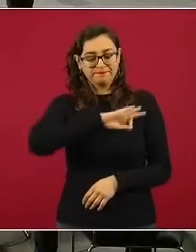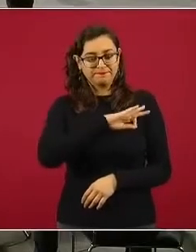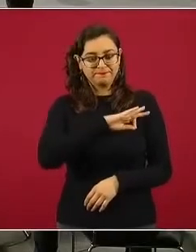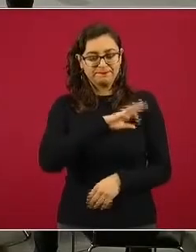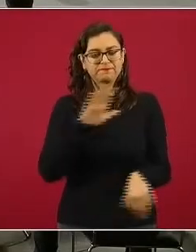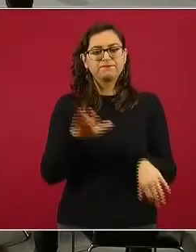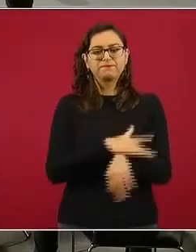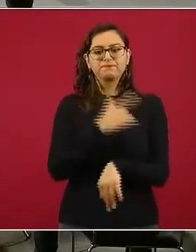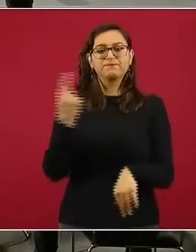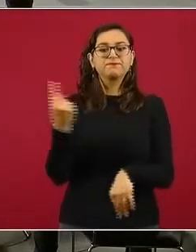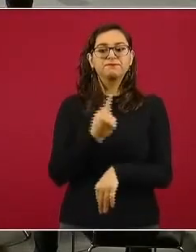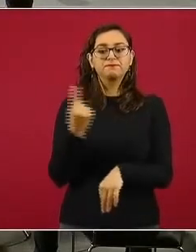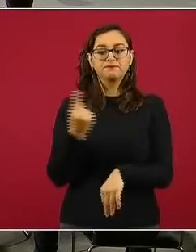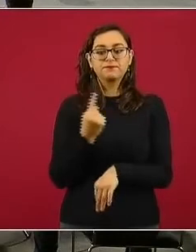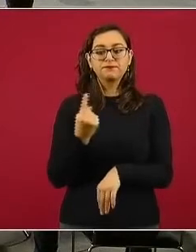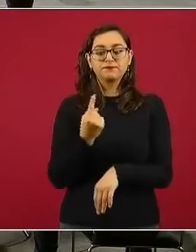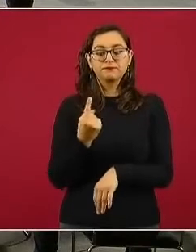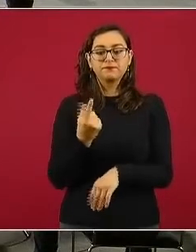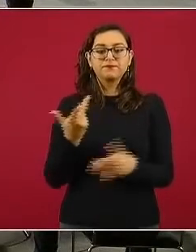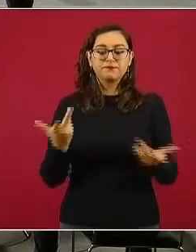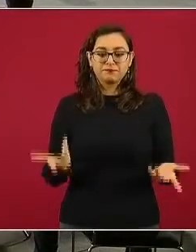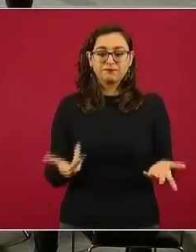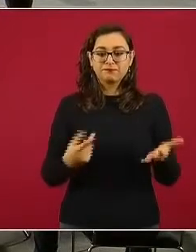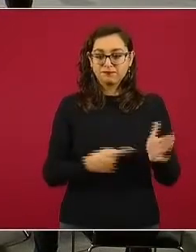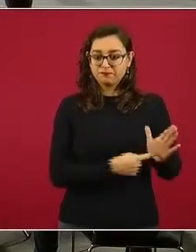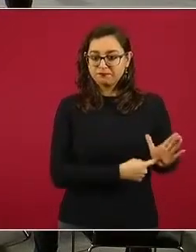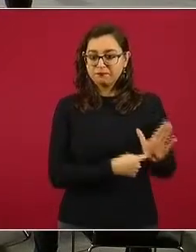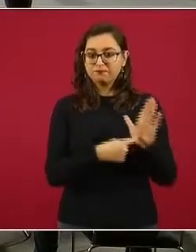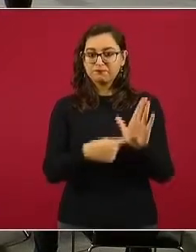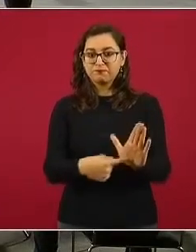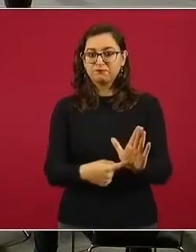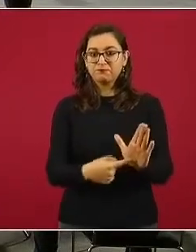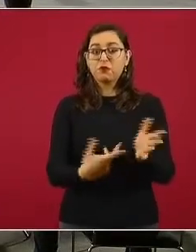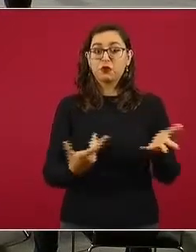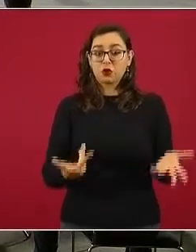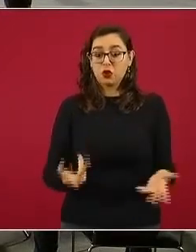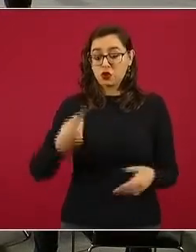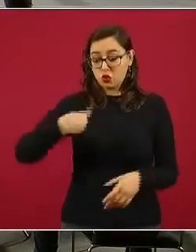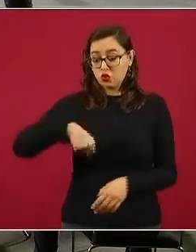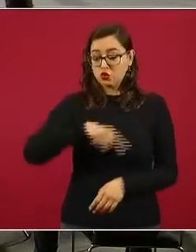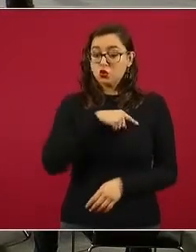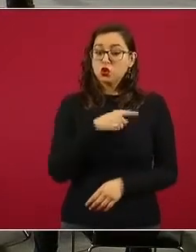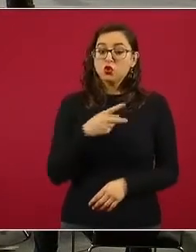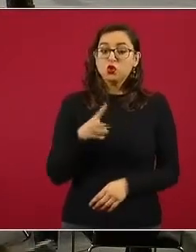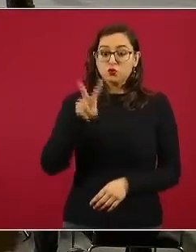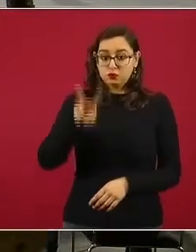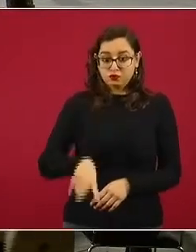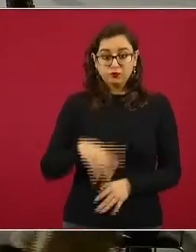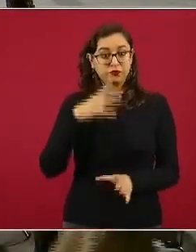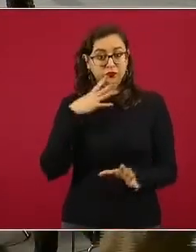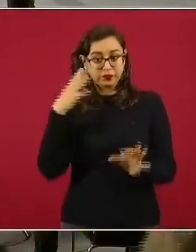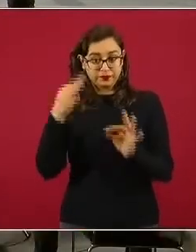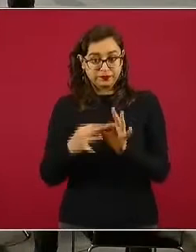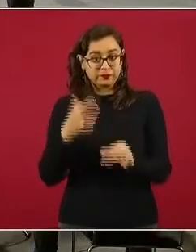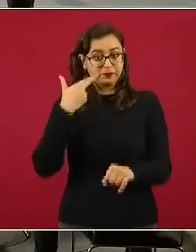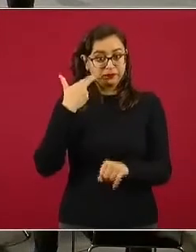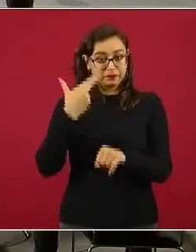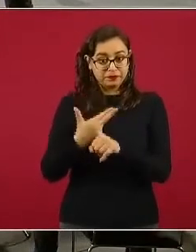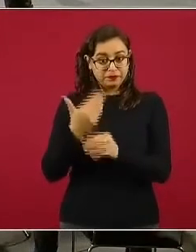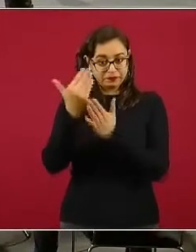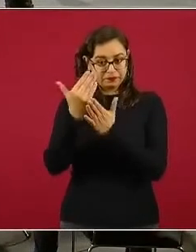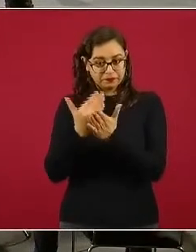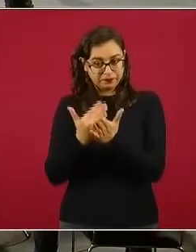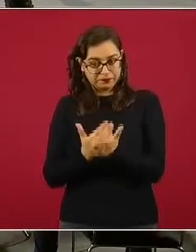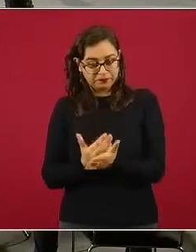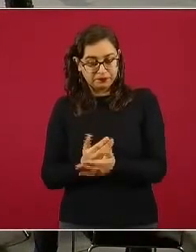de alguna manera parte de la responsabilidad de dar esa eficiencia.